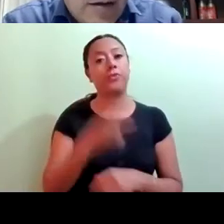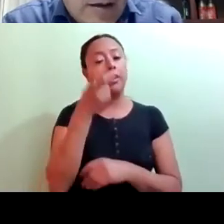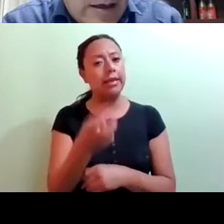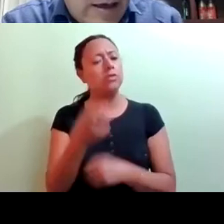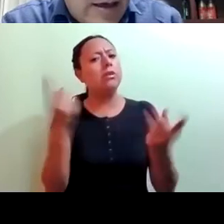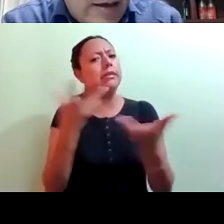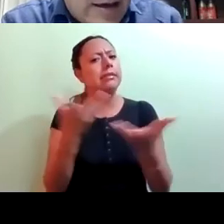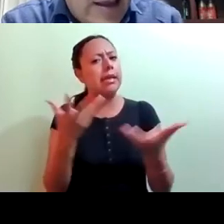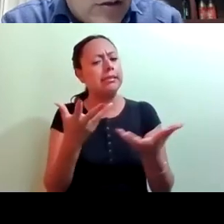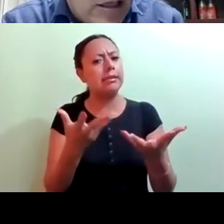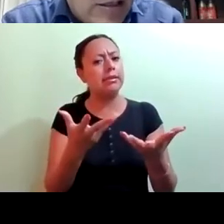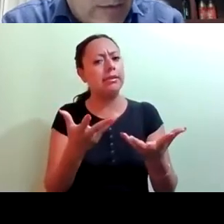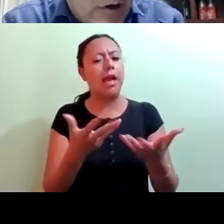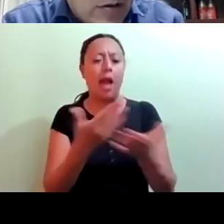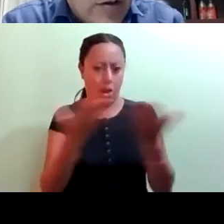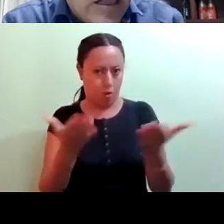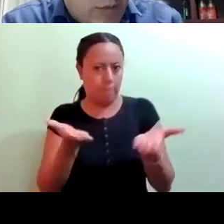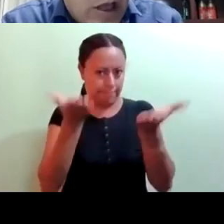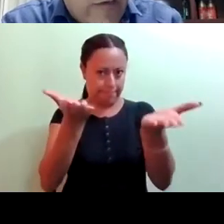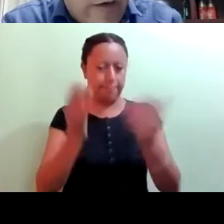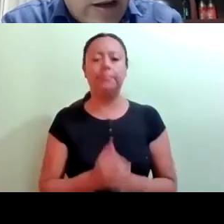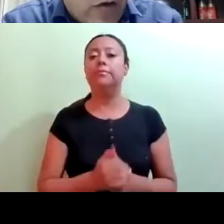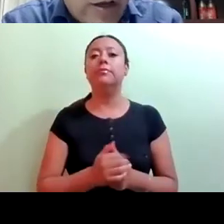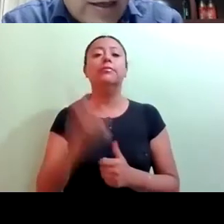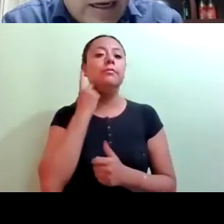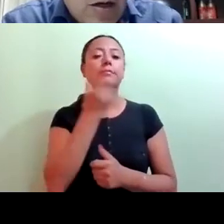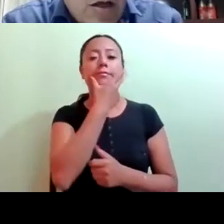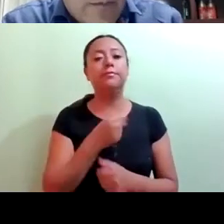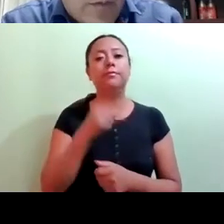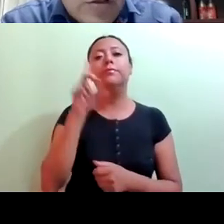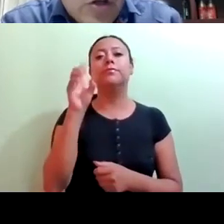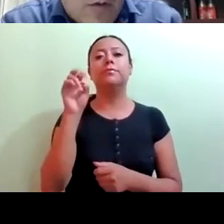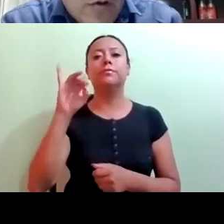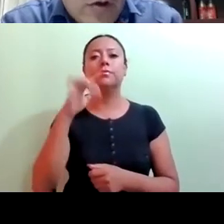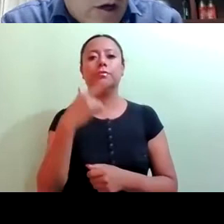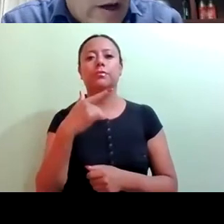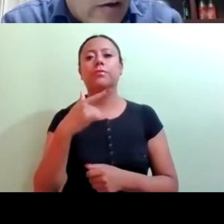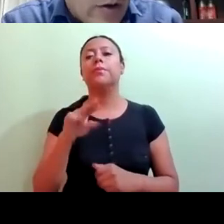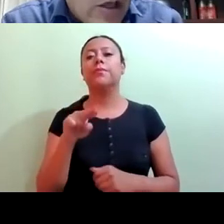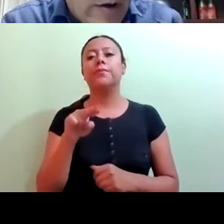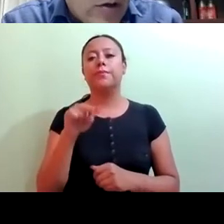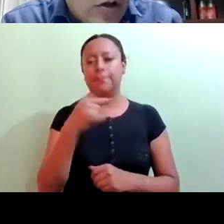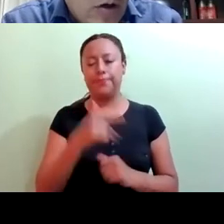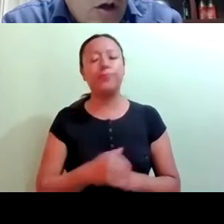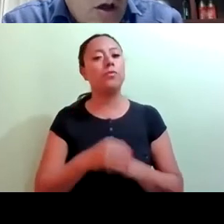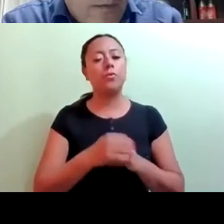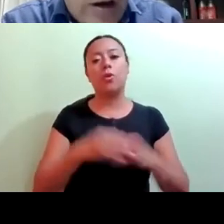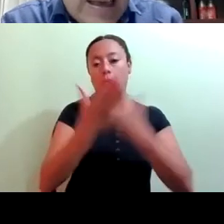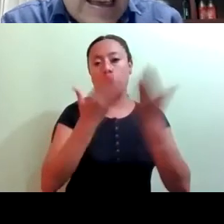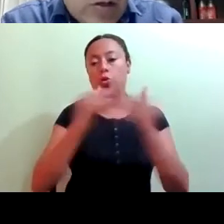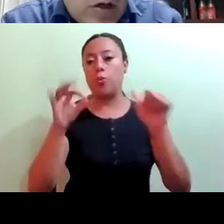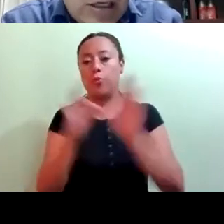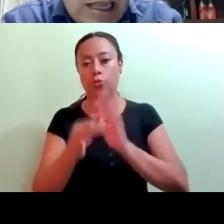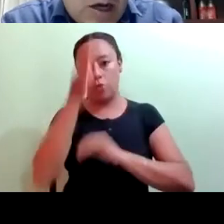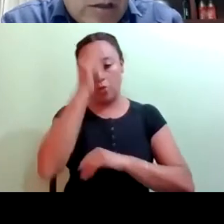queda en los siguientes términos. Del diputado Federico Dorin Casar proposición con punto de acuerdo de urgente lluvia resolución por